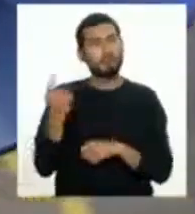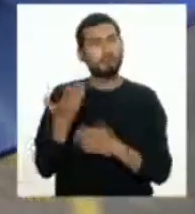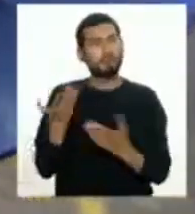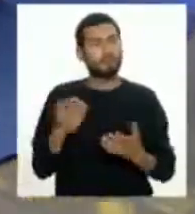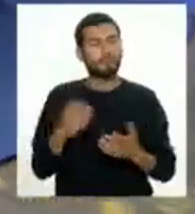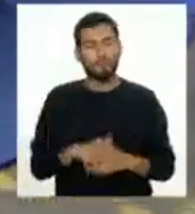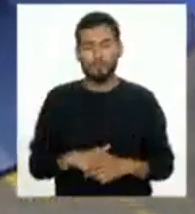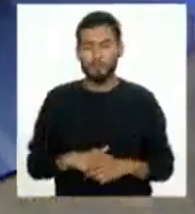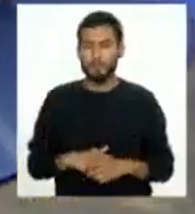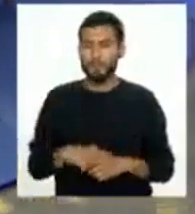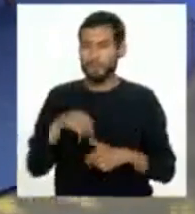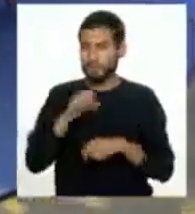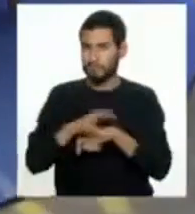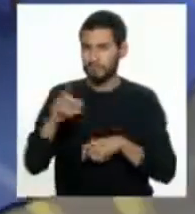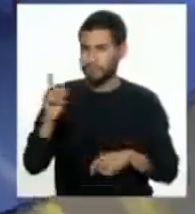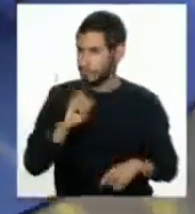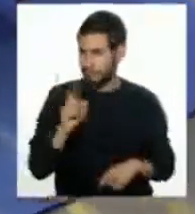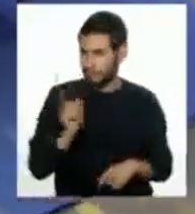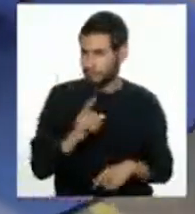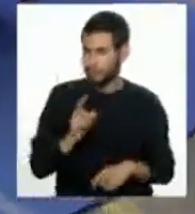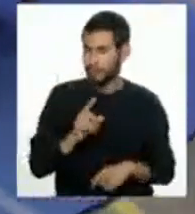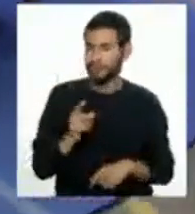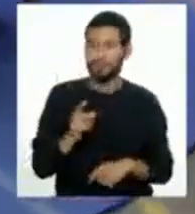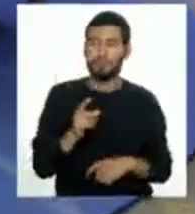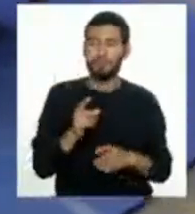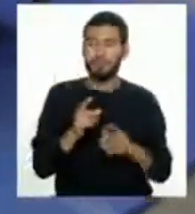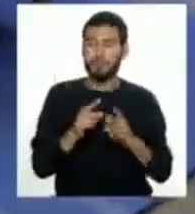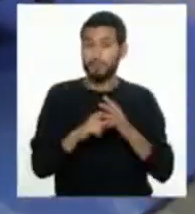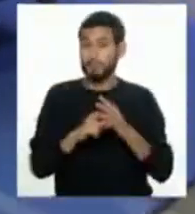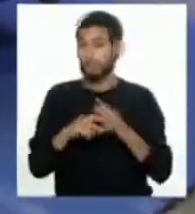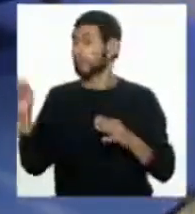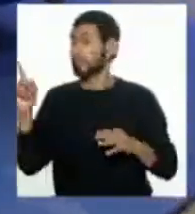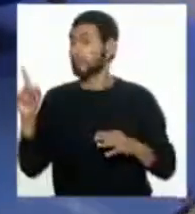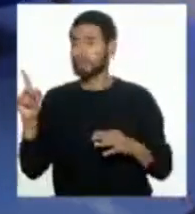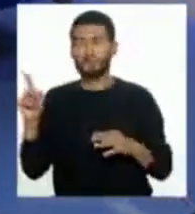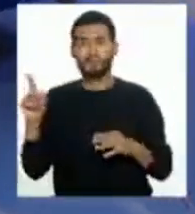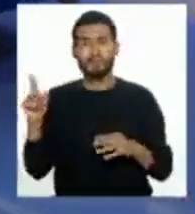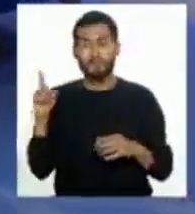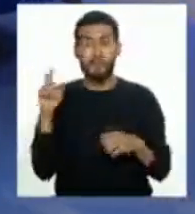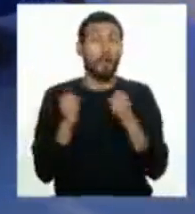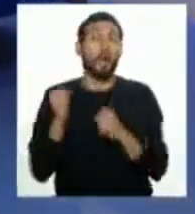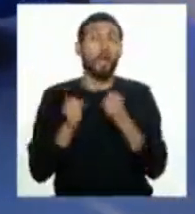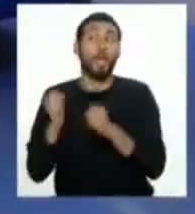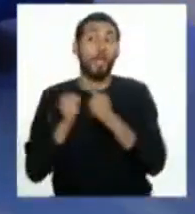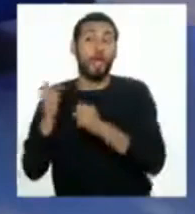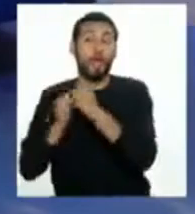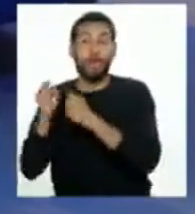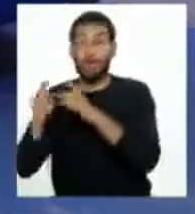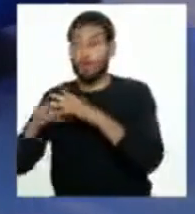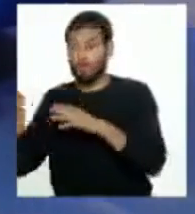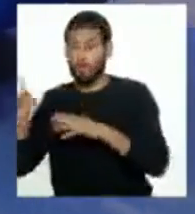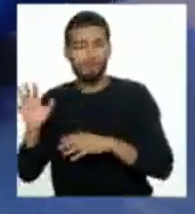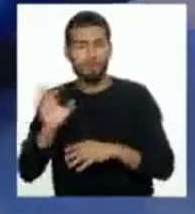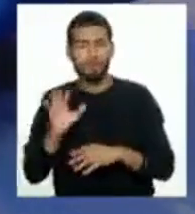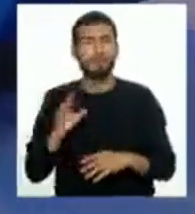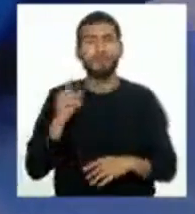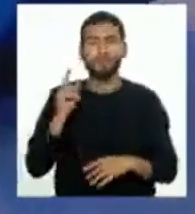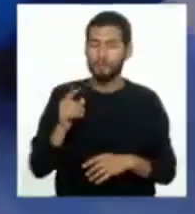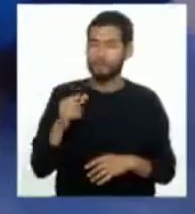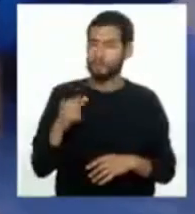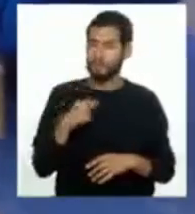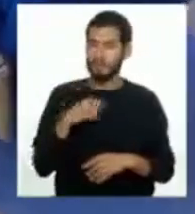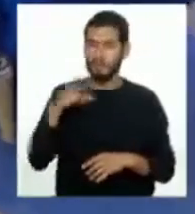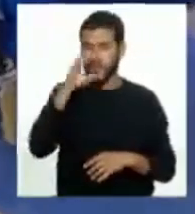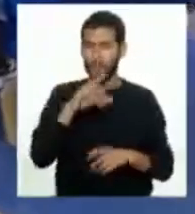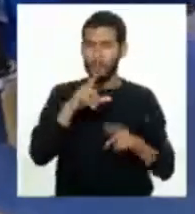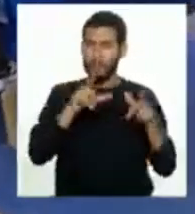no salir, como se dice, corriendo, por decir así, sino ubicarse, por